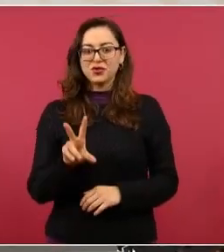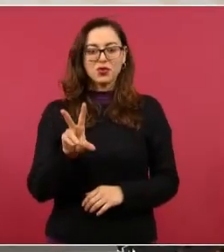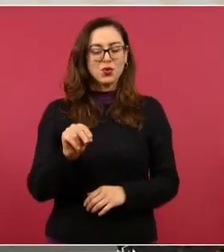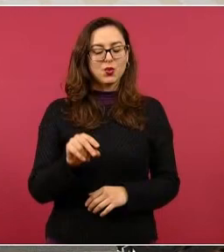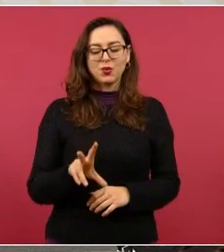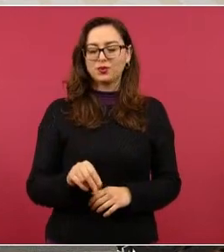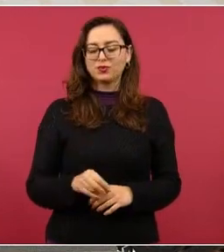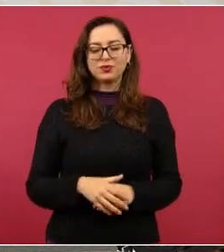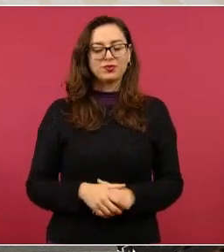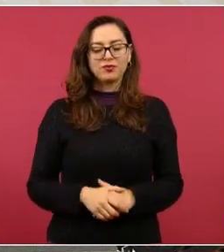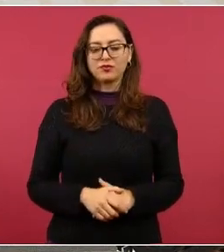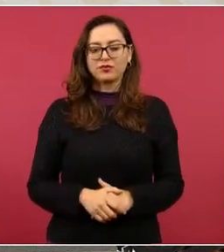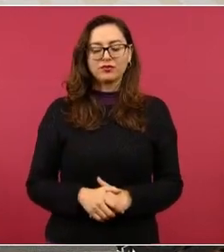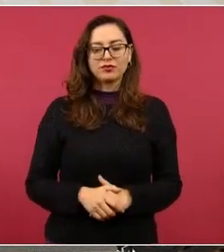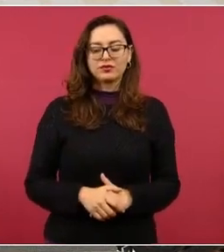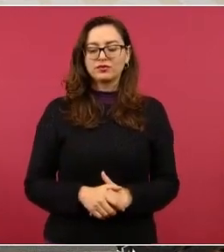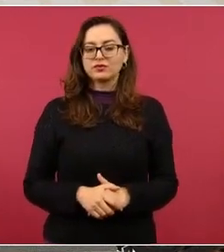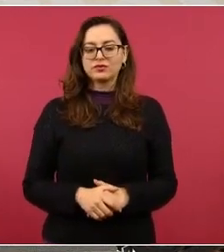para México